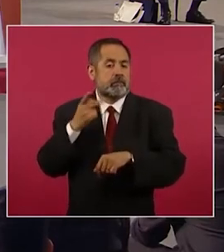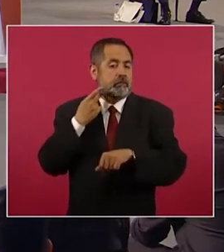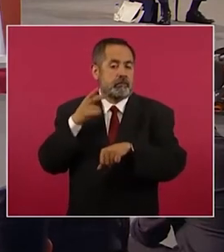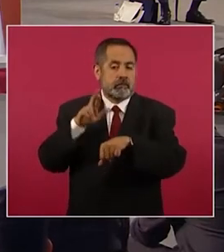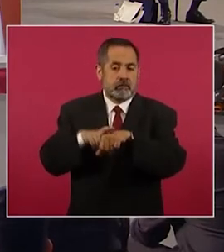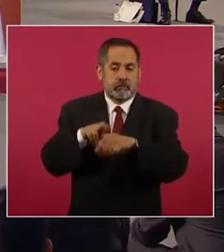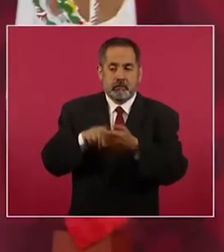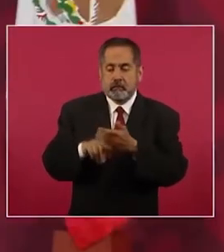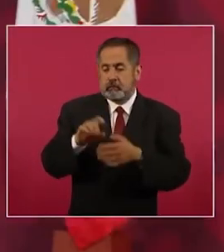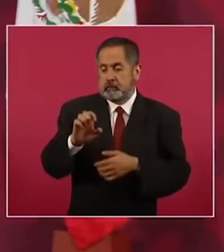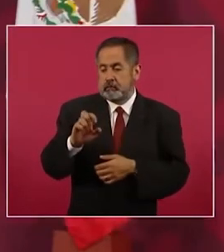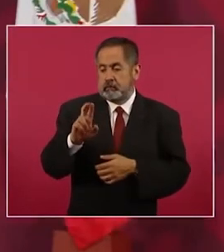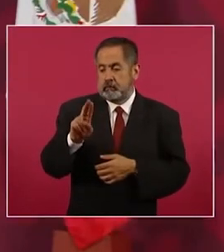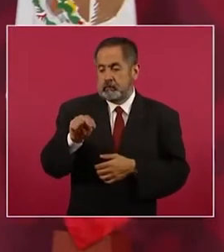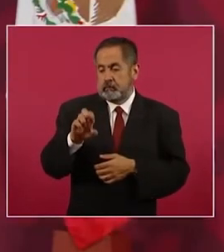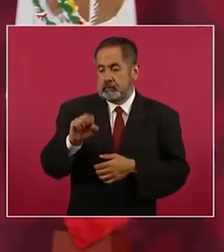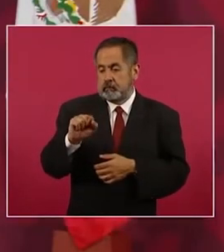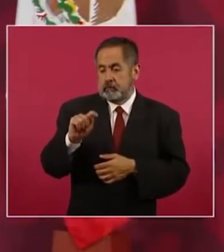Ernestina Godoy